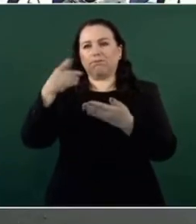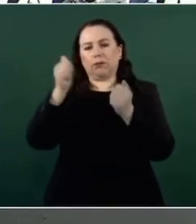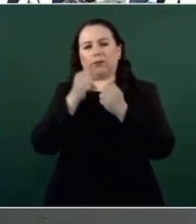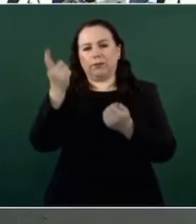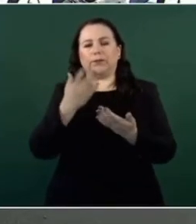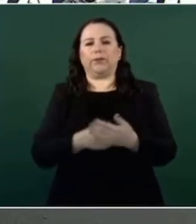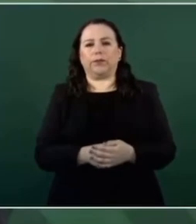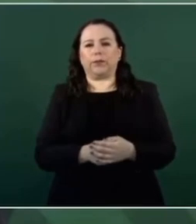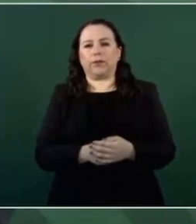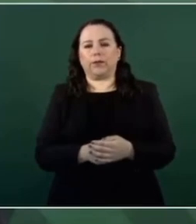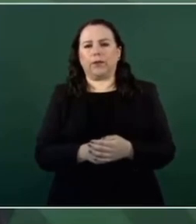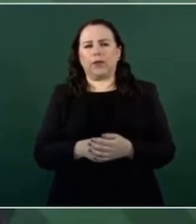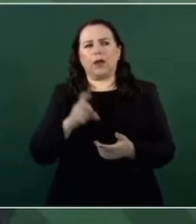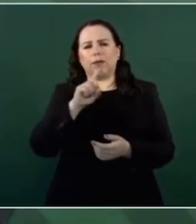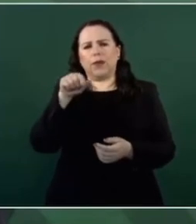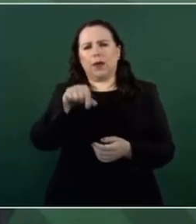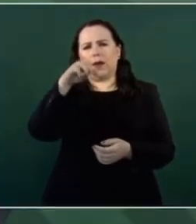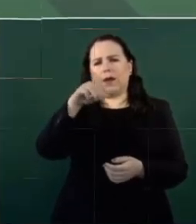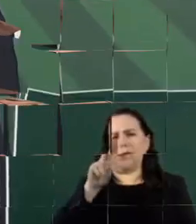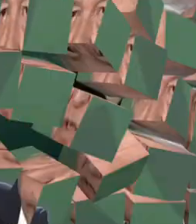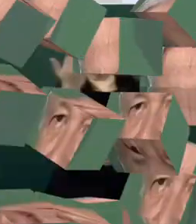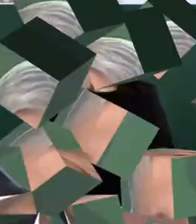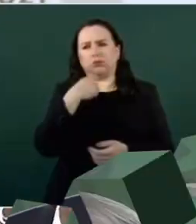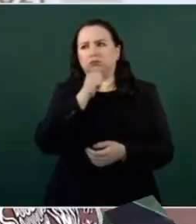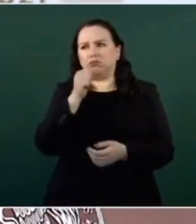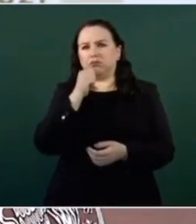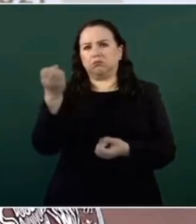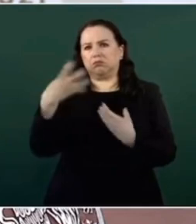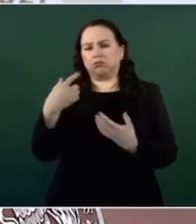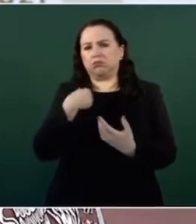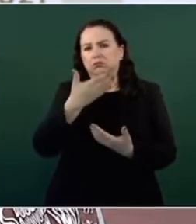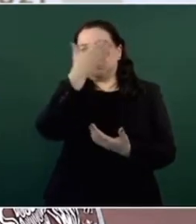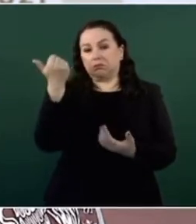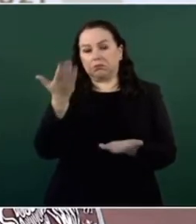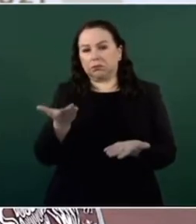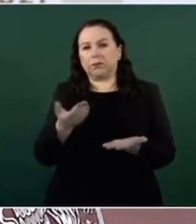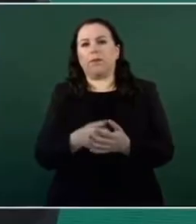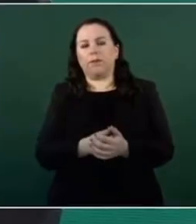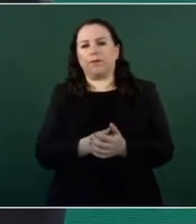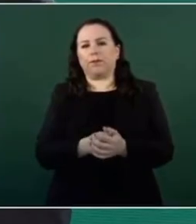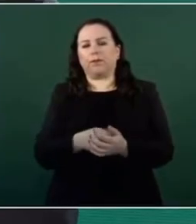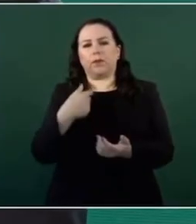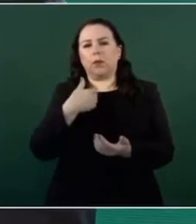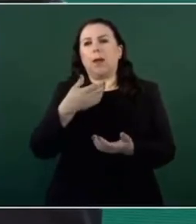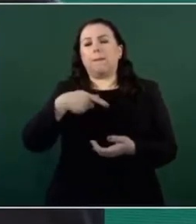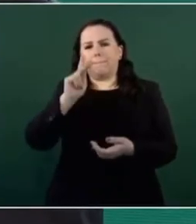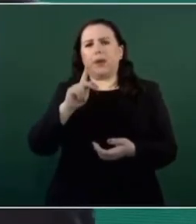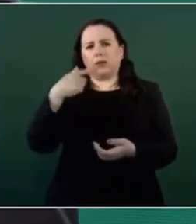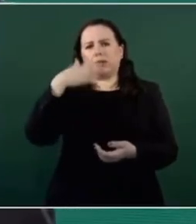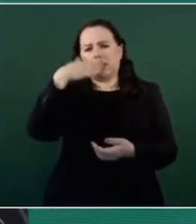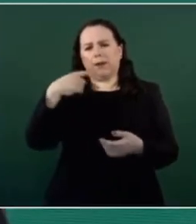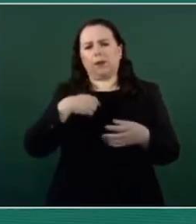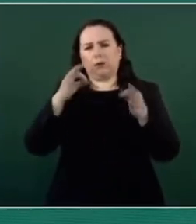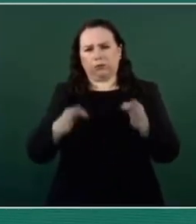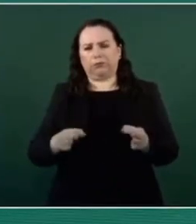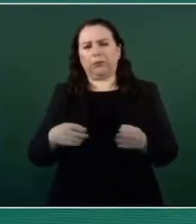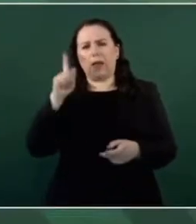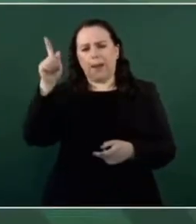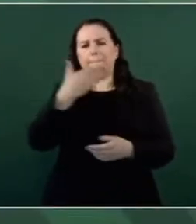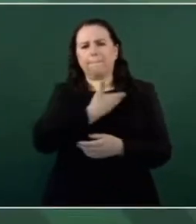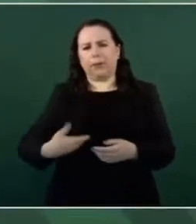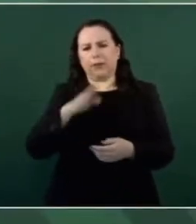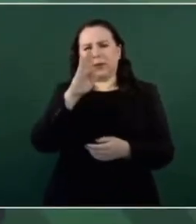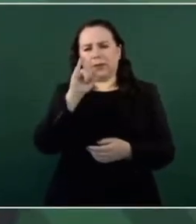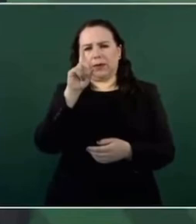Sobre el muro no tenemos mayor información, ya ustedes saben cuál es nuestra postura. Afortunadamente el presidente Biden